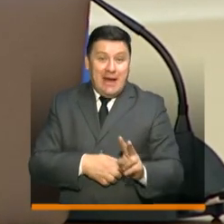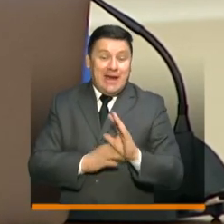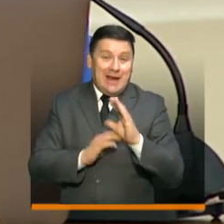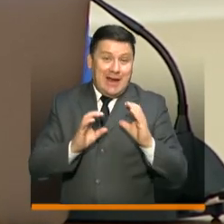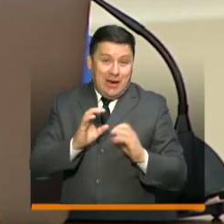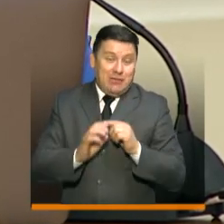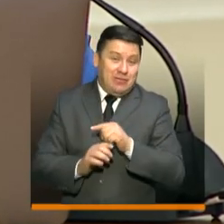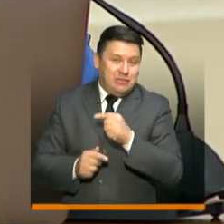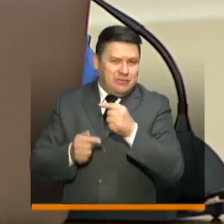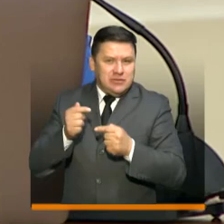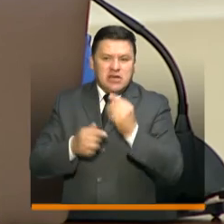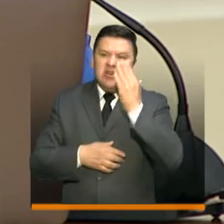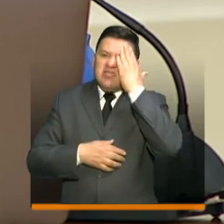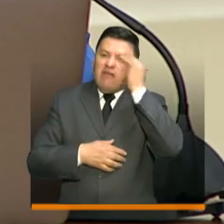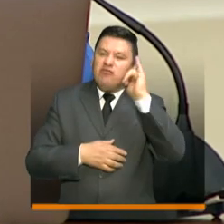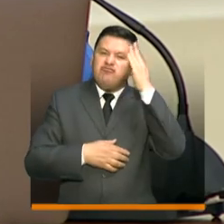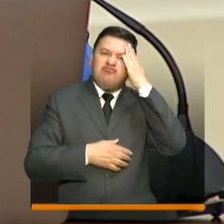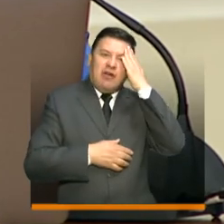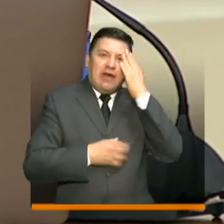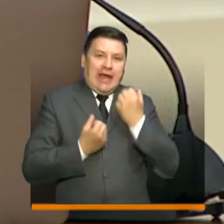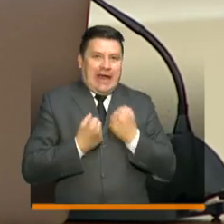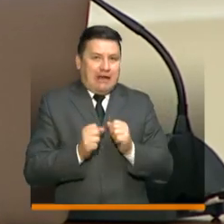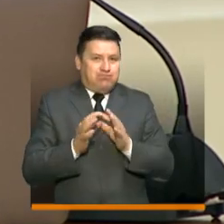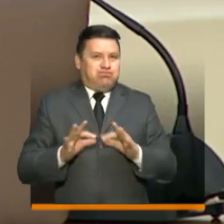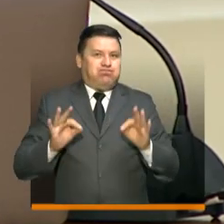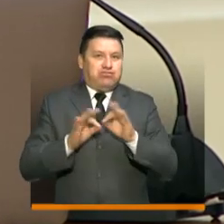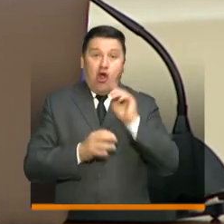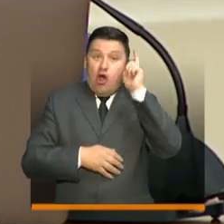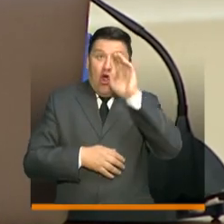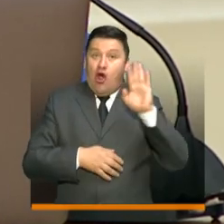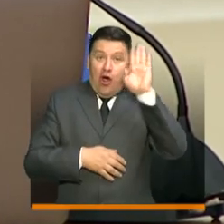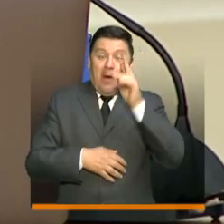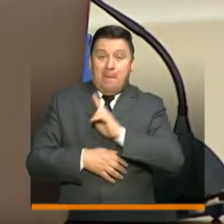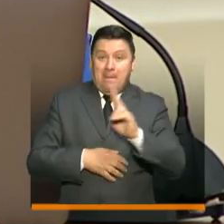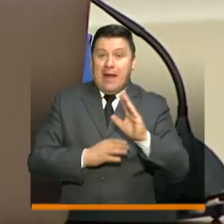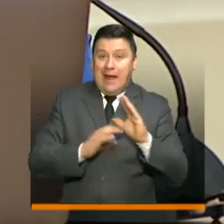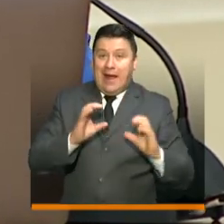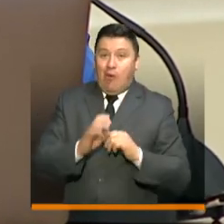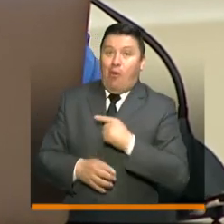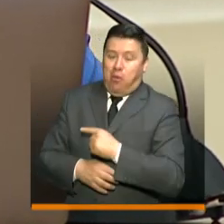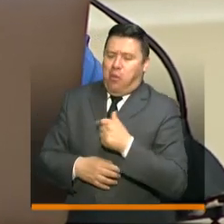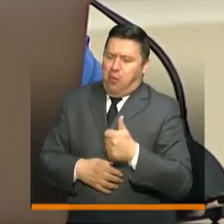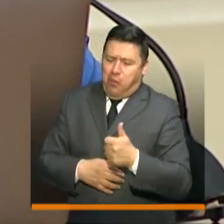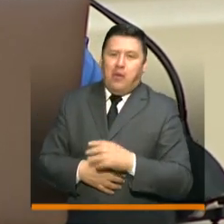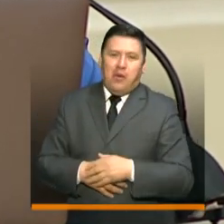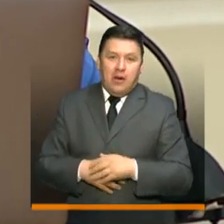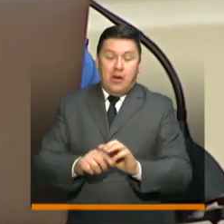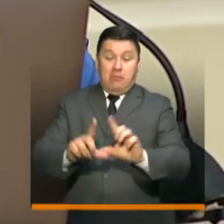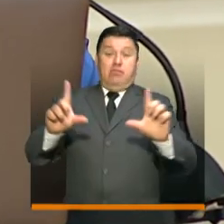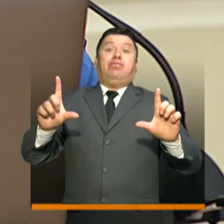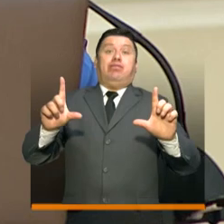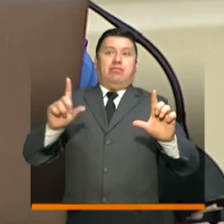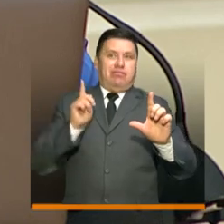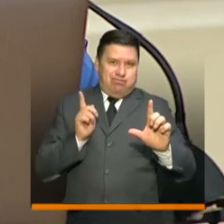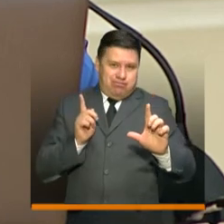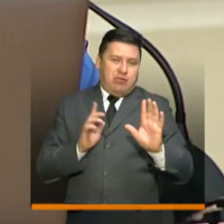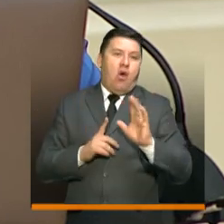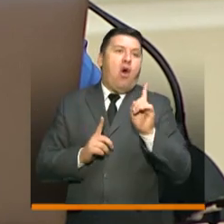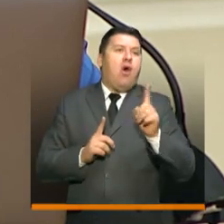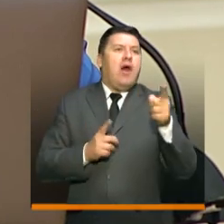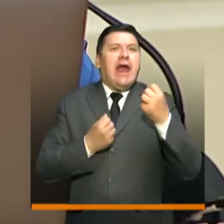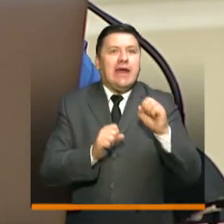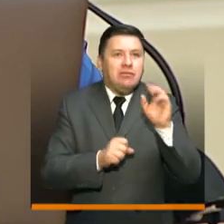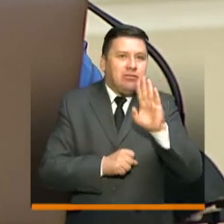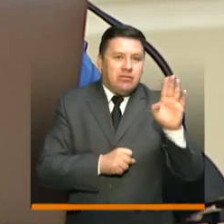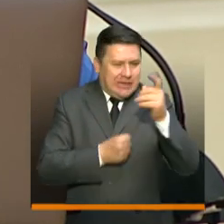del concurso El Que Sabe, Sabe, un esfuerzo muy importante de la gobernación del Valle del Cauca con su plataforma digital. O el esfuerzo